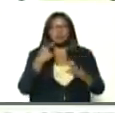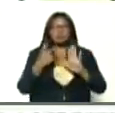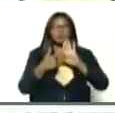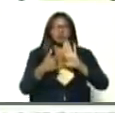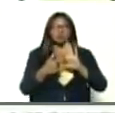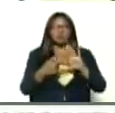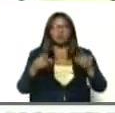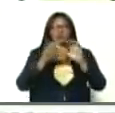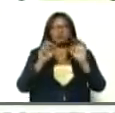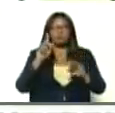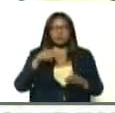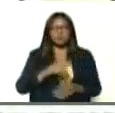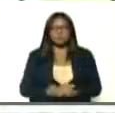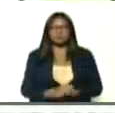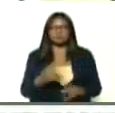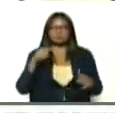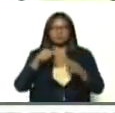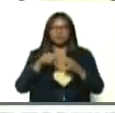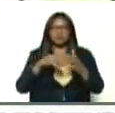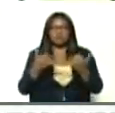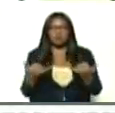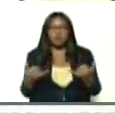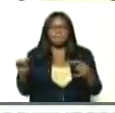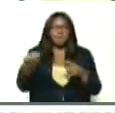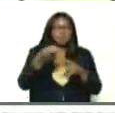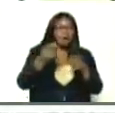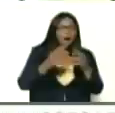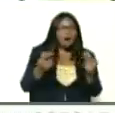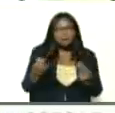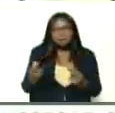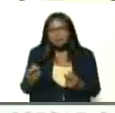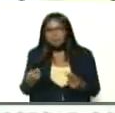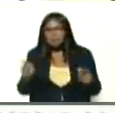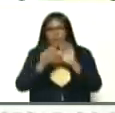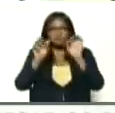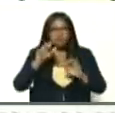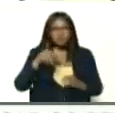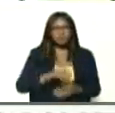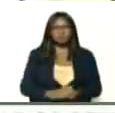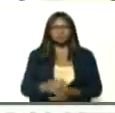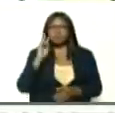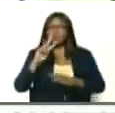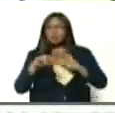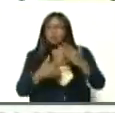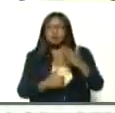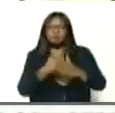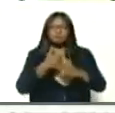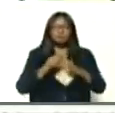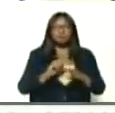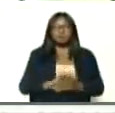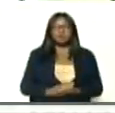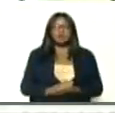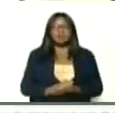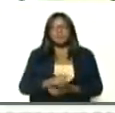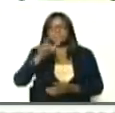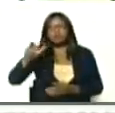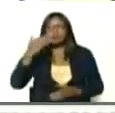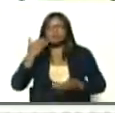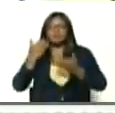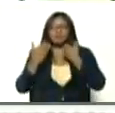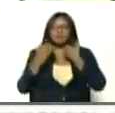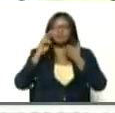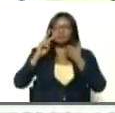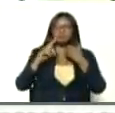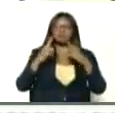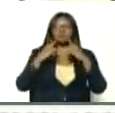de la variable, obedece al incremento, de la búsqueda activa, de casos, también observamos, un incremento importante, de casos, en el eje